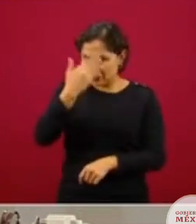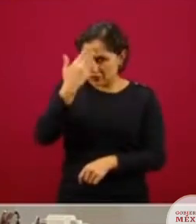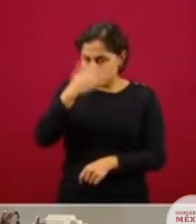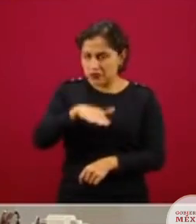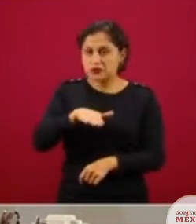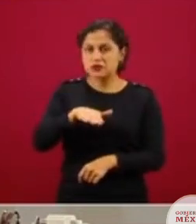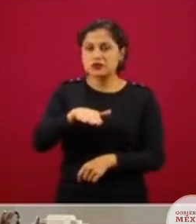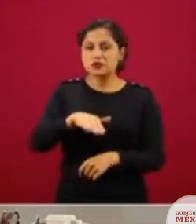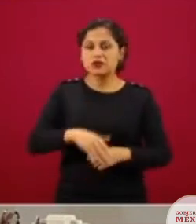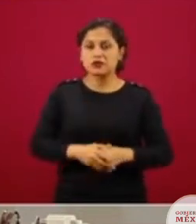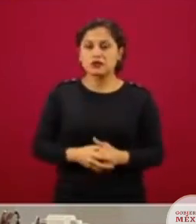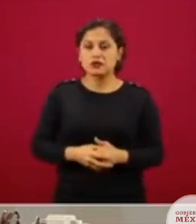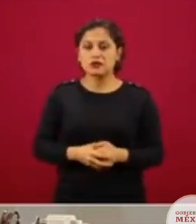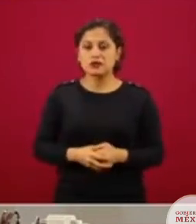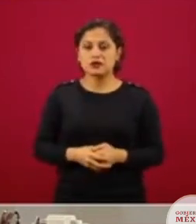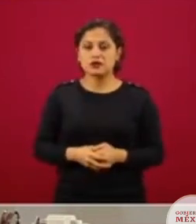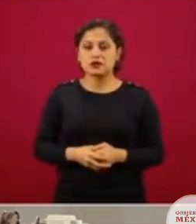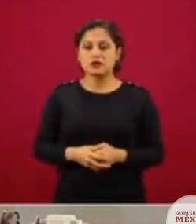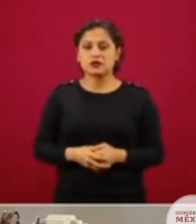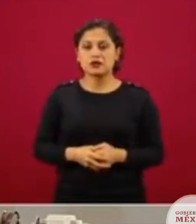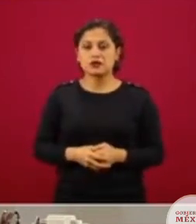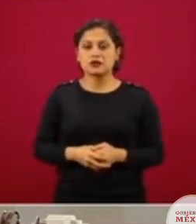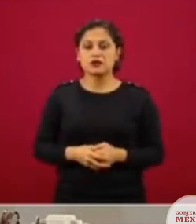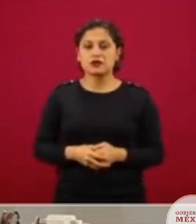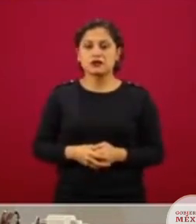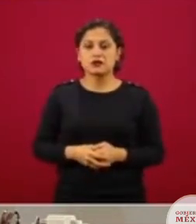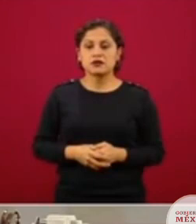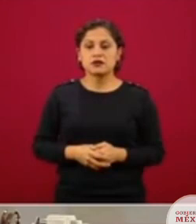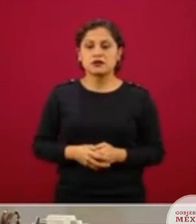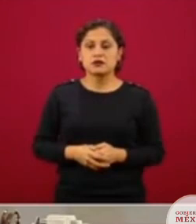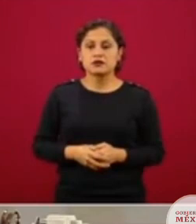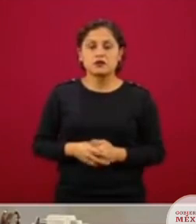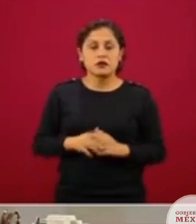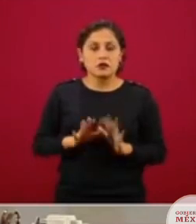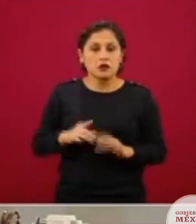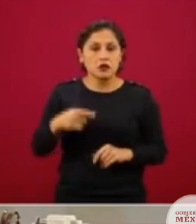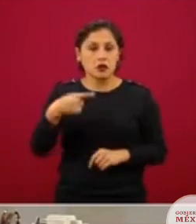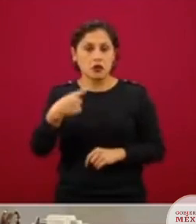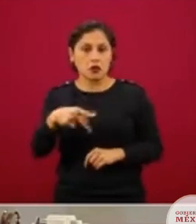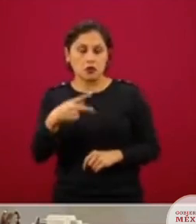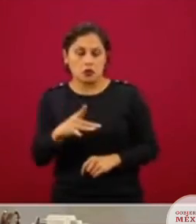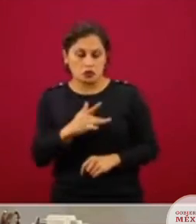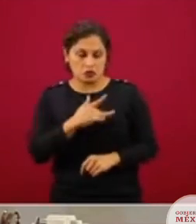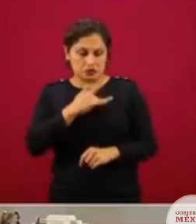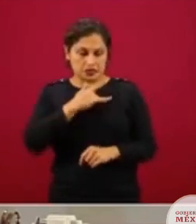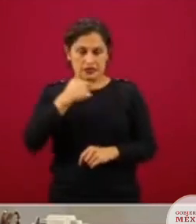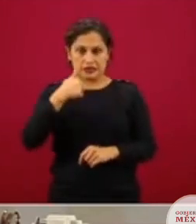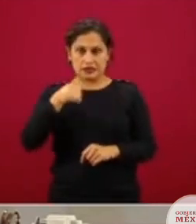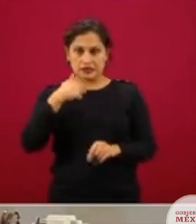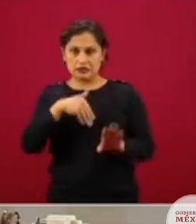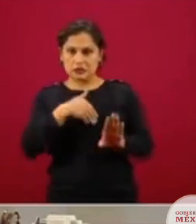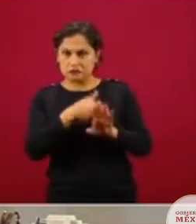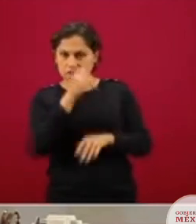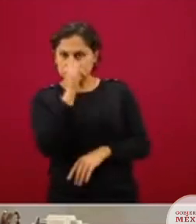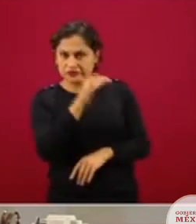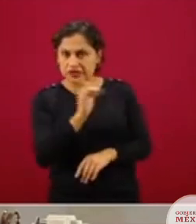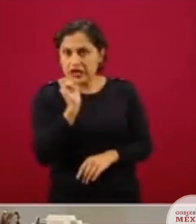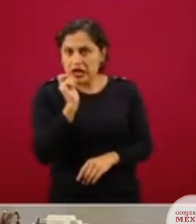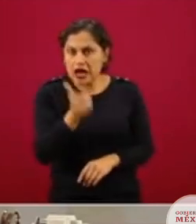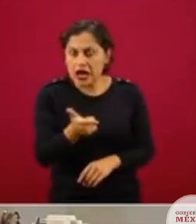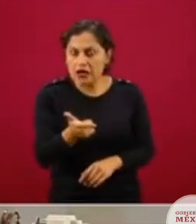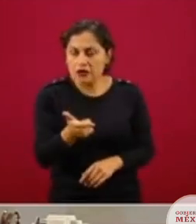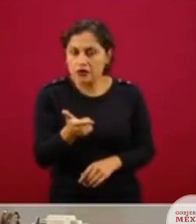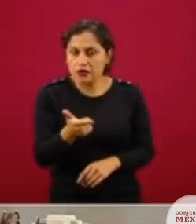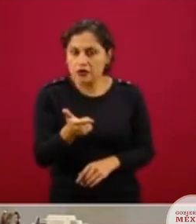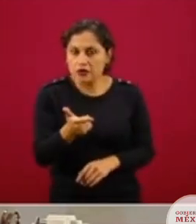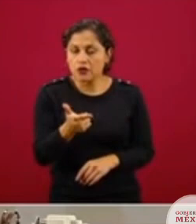motivo de la sensación de que fue ofendida de mi parte no es tanto porque no haya